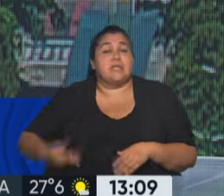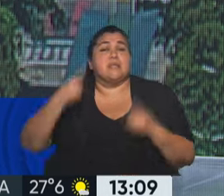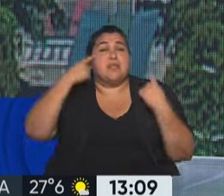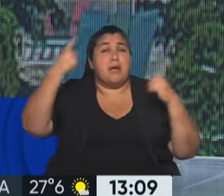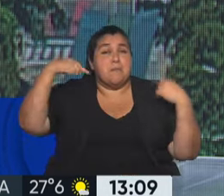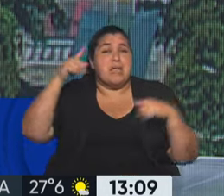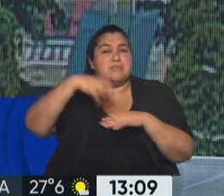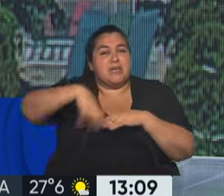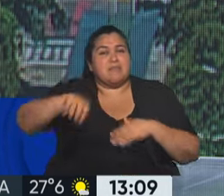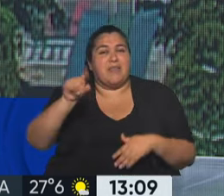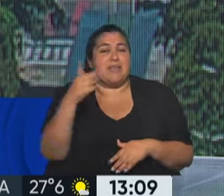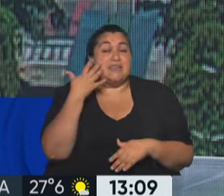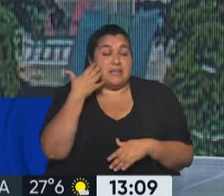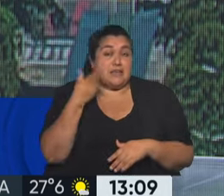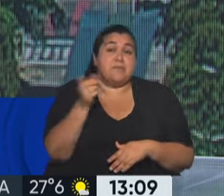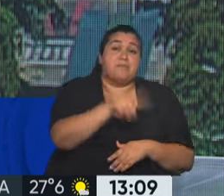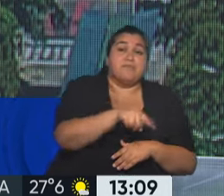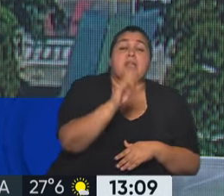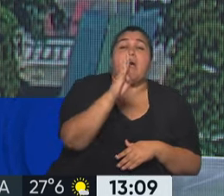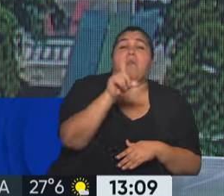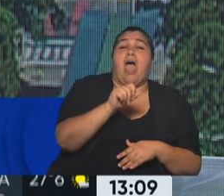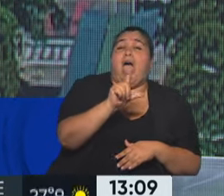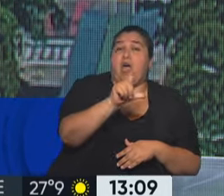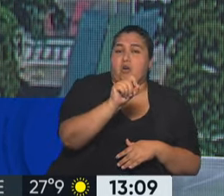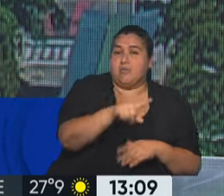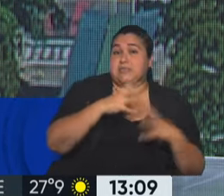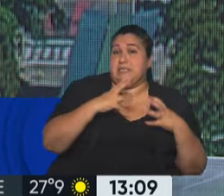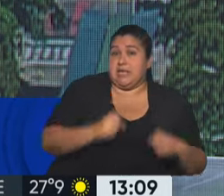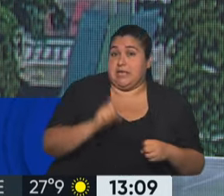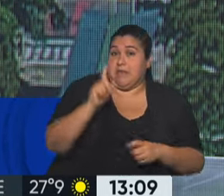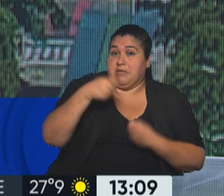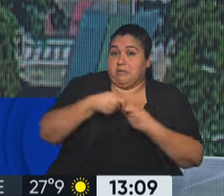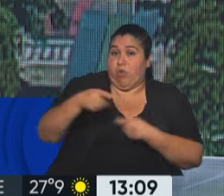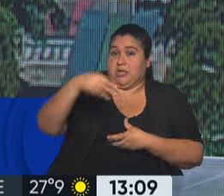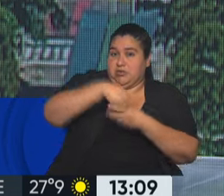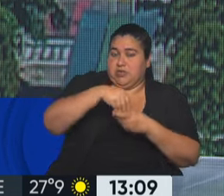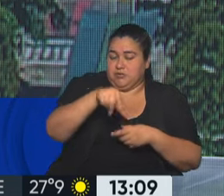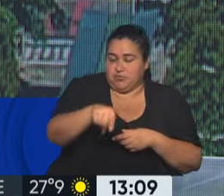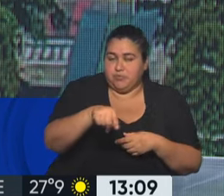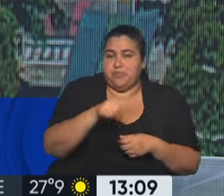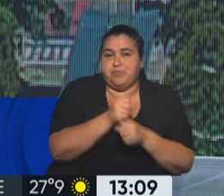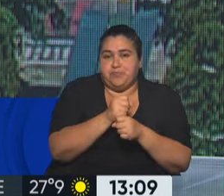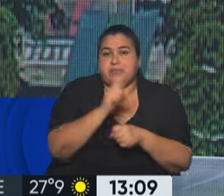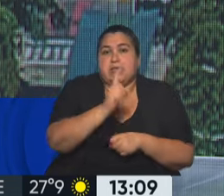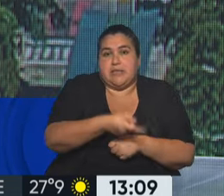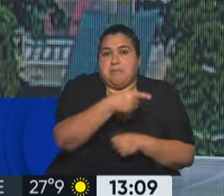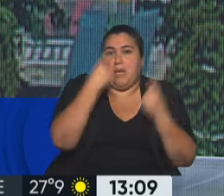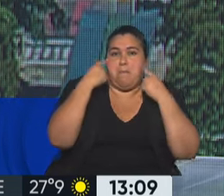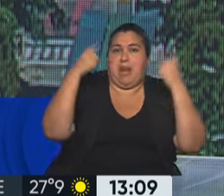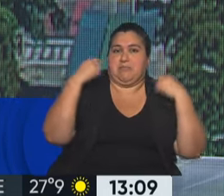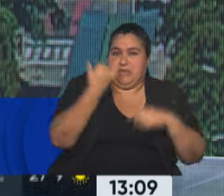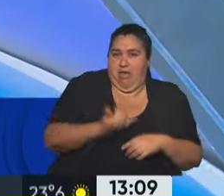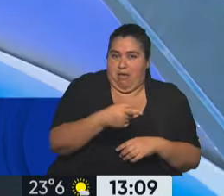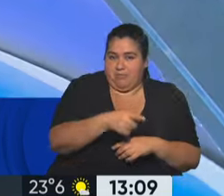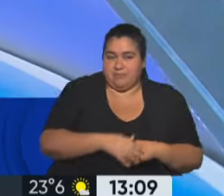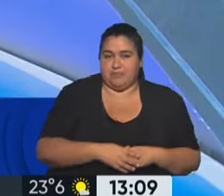Tigre, y con Carolina Iglesias Blanco, que ella es secretaria de la misma organización y además ella tiene epilepsia. Bueno, si te parece,